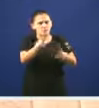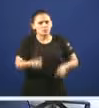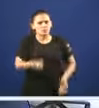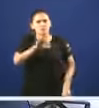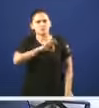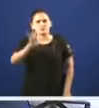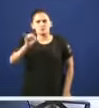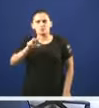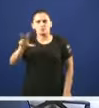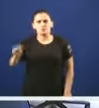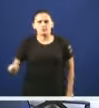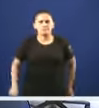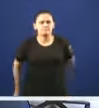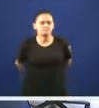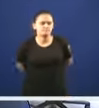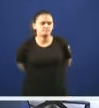Señora Solla